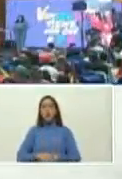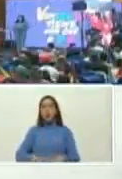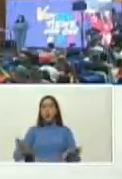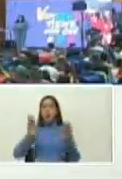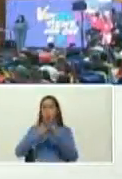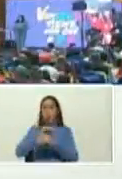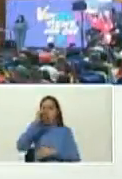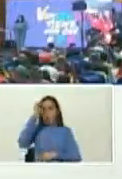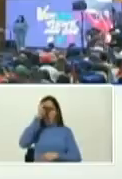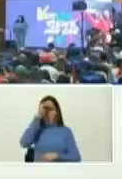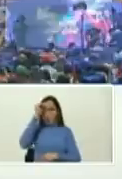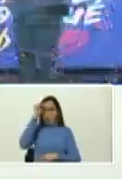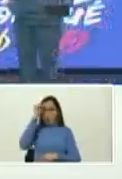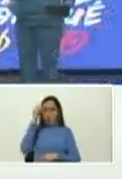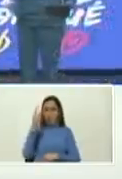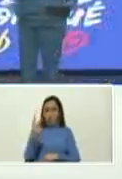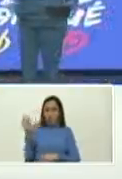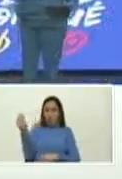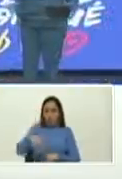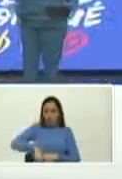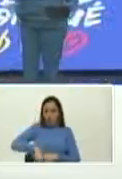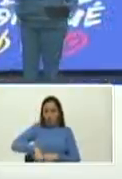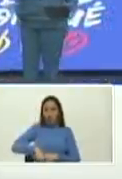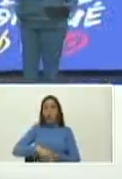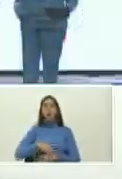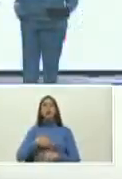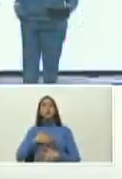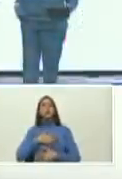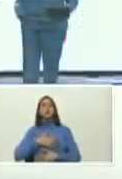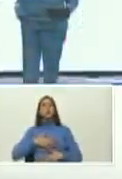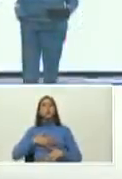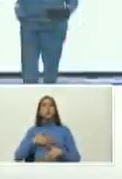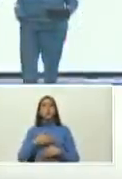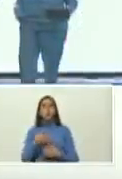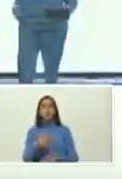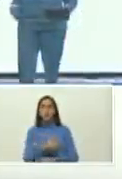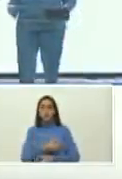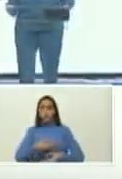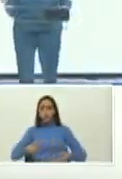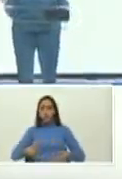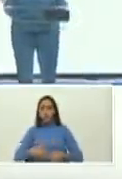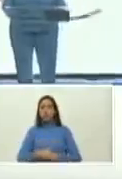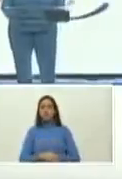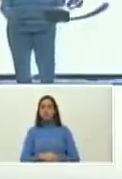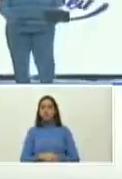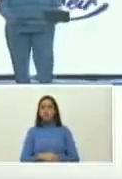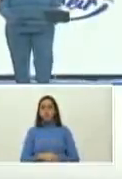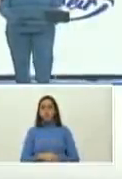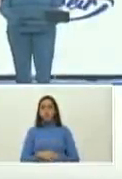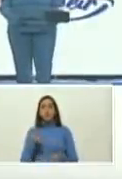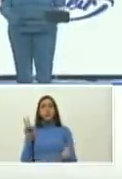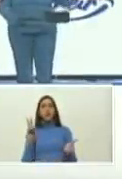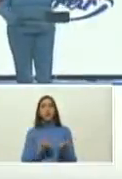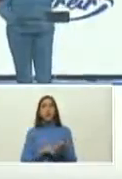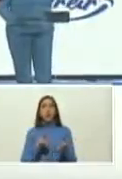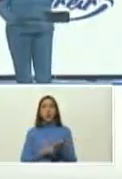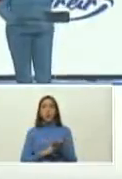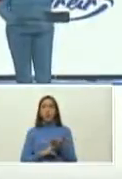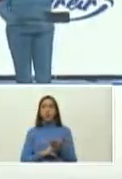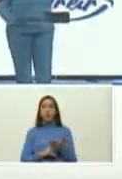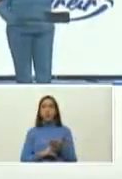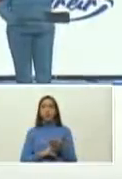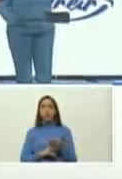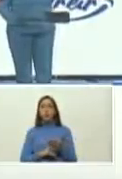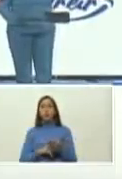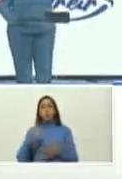domingo dentro de dos domingos la emoción será máxima de verdad la adrenalina